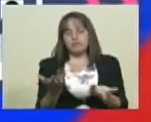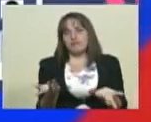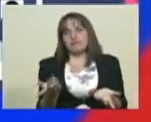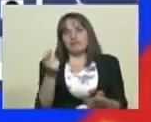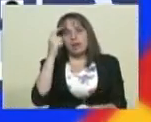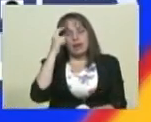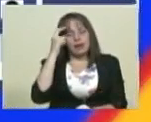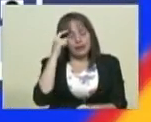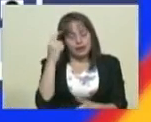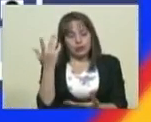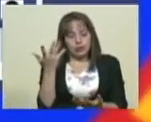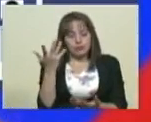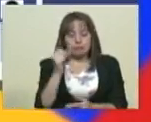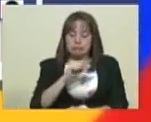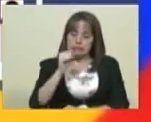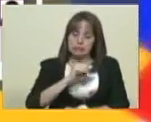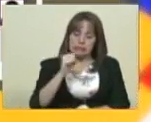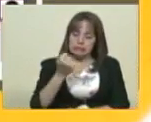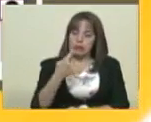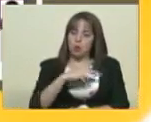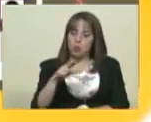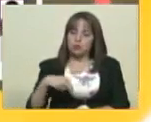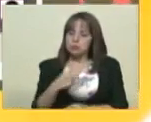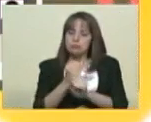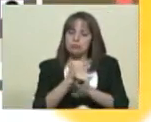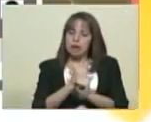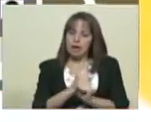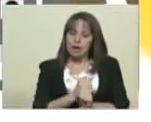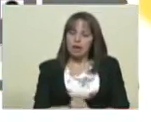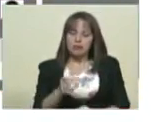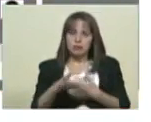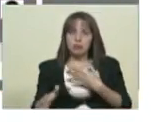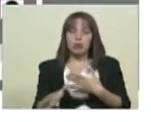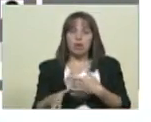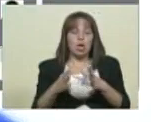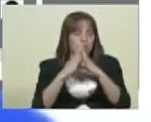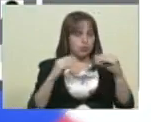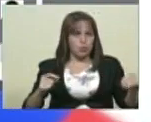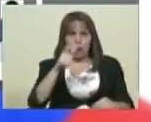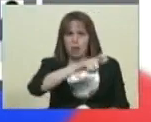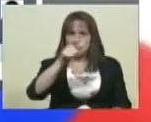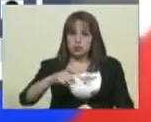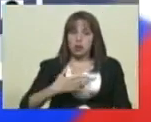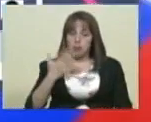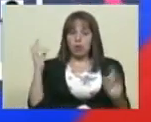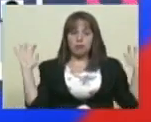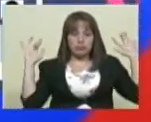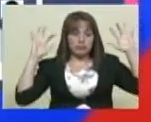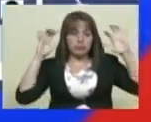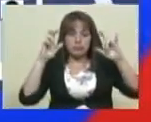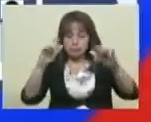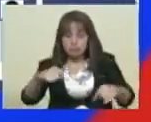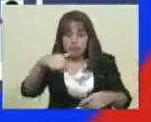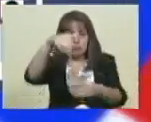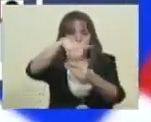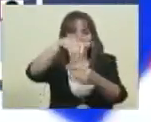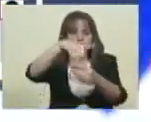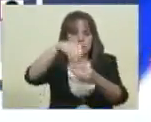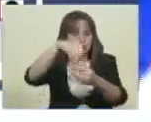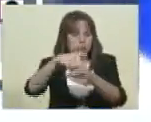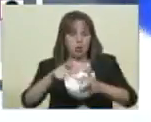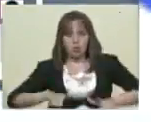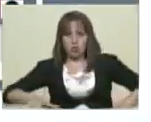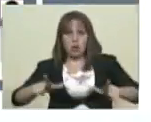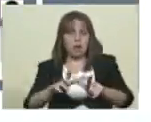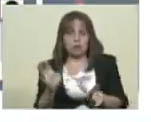Ernesto, nosotros estamos esperando, por supuesto, que todo el mundo pueda votar en su centro de votación. Eso